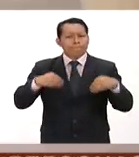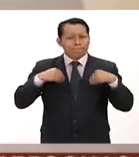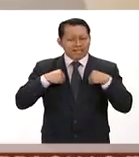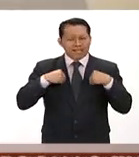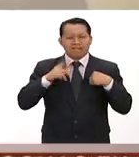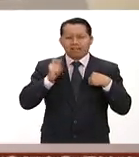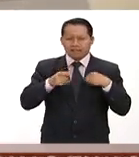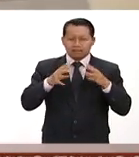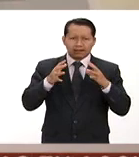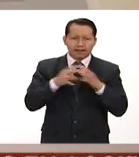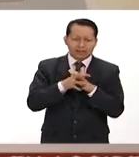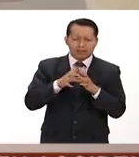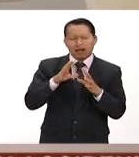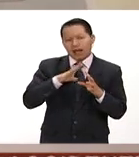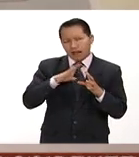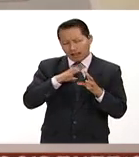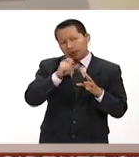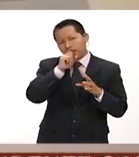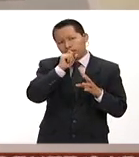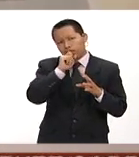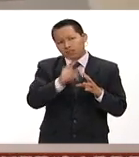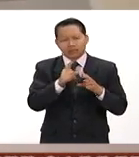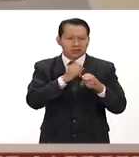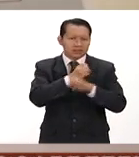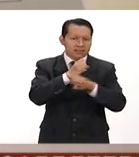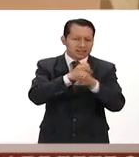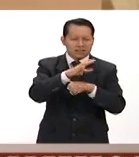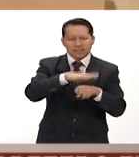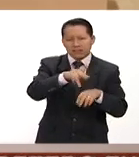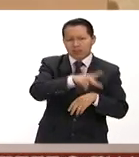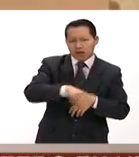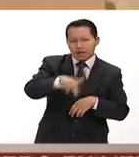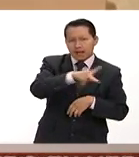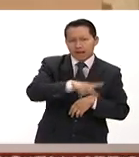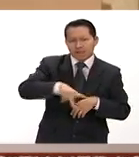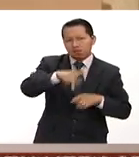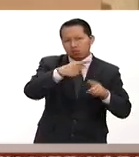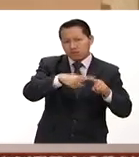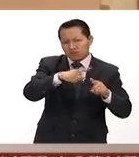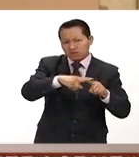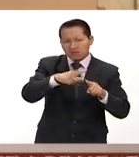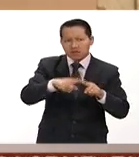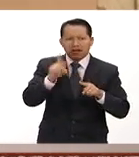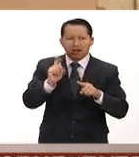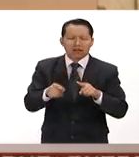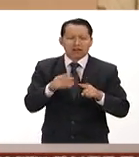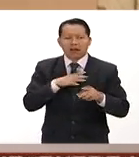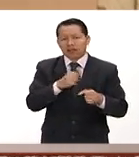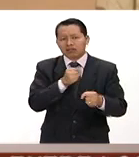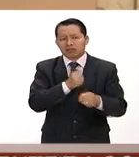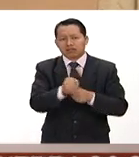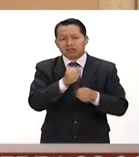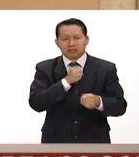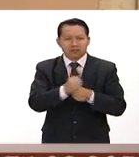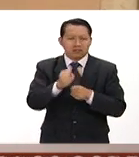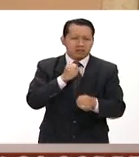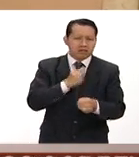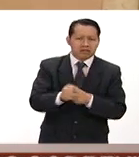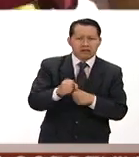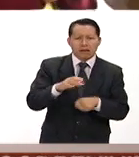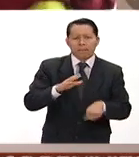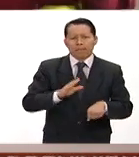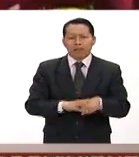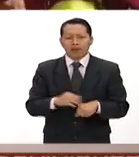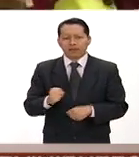periferia de las ciudades donde la violencia es mucho más dinámica donde ha golpeado